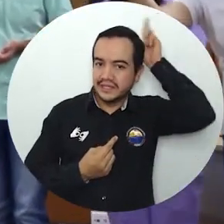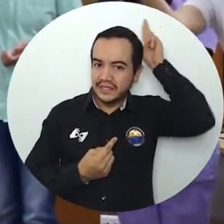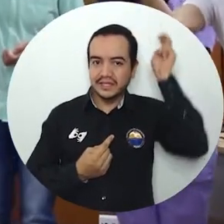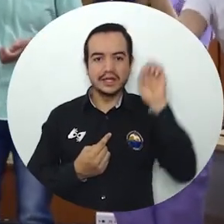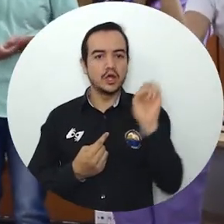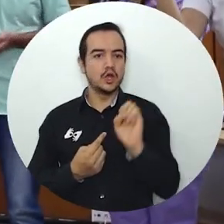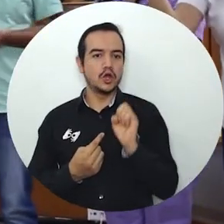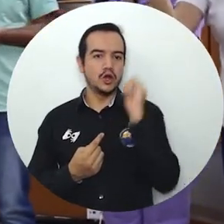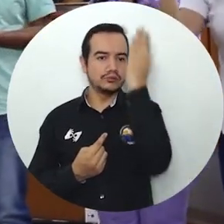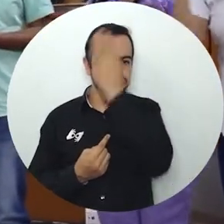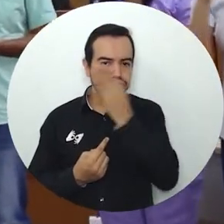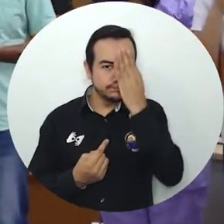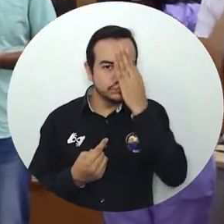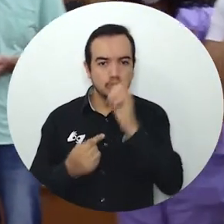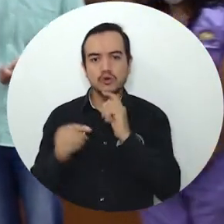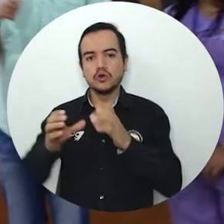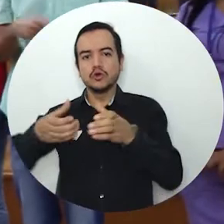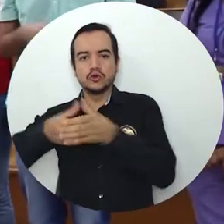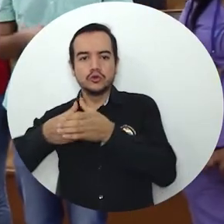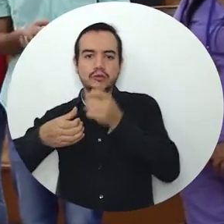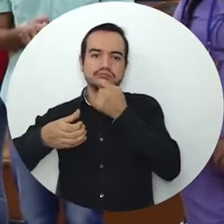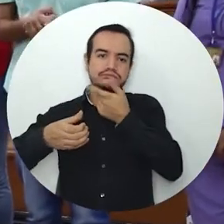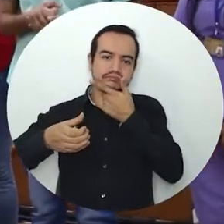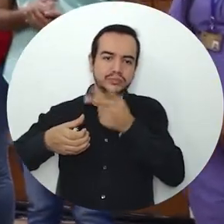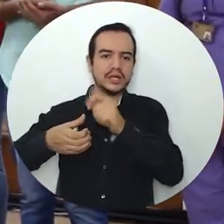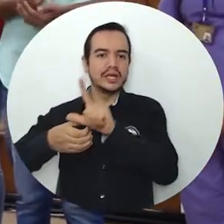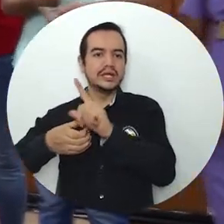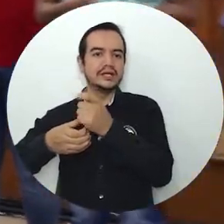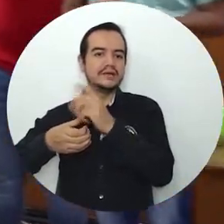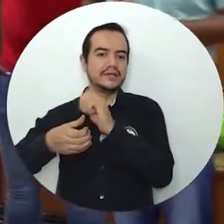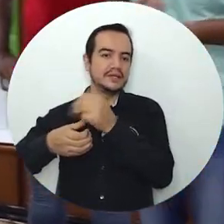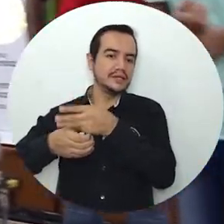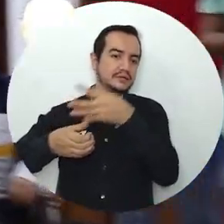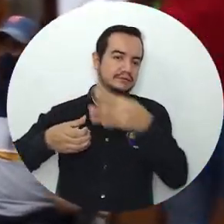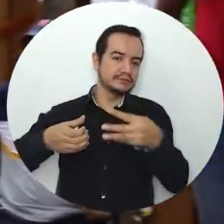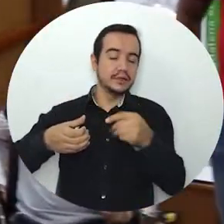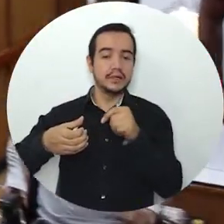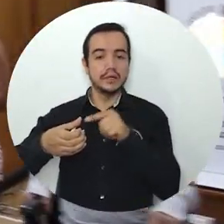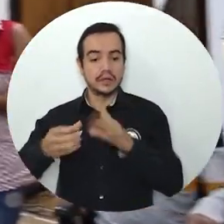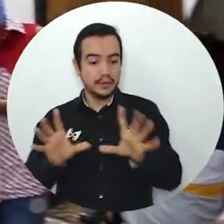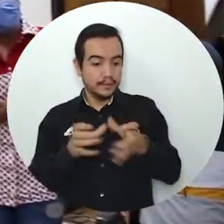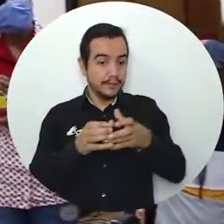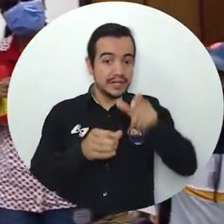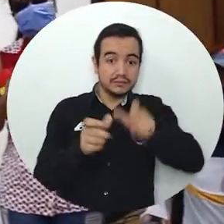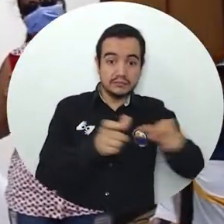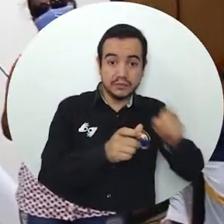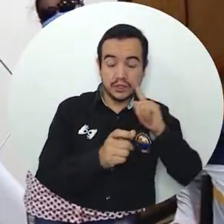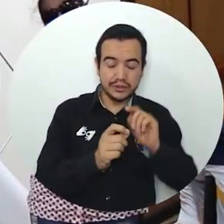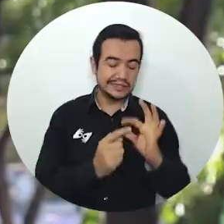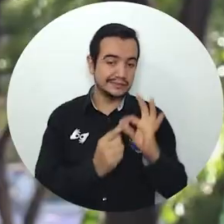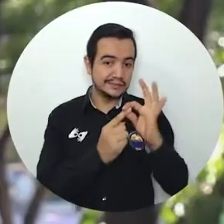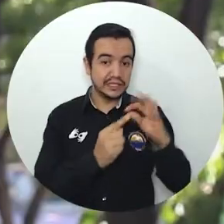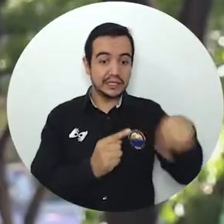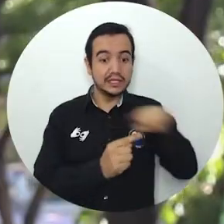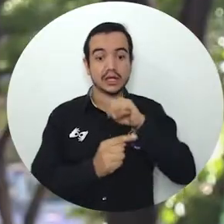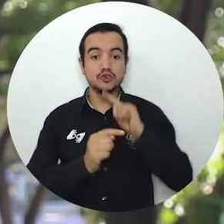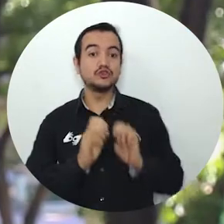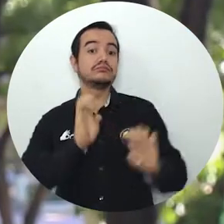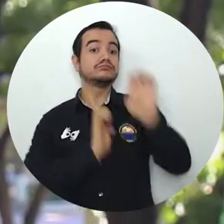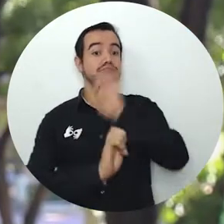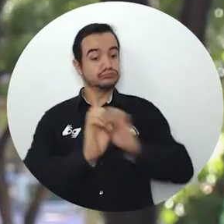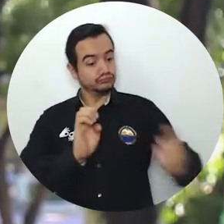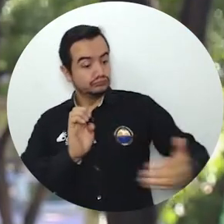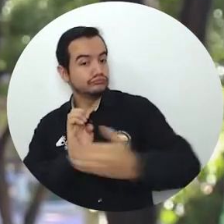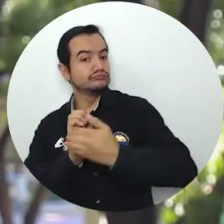indígenas, afrodescendientes, colectivos LGBTIQ+, y estudiantes con especial protección constitucional. Con existencia del